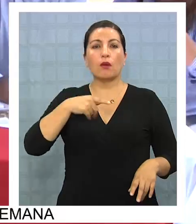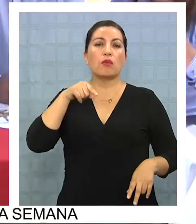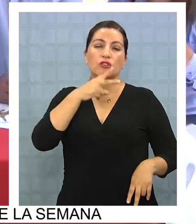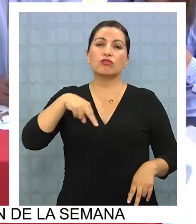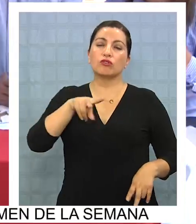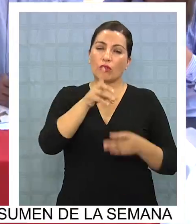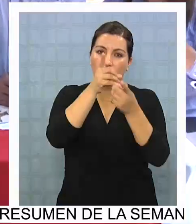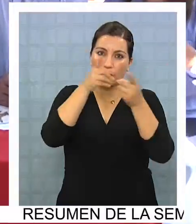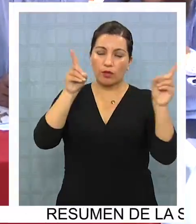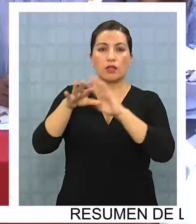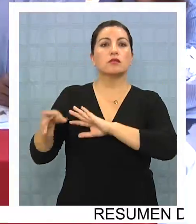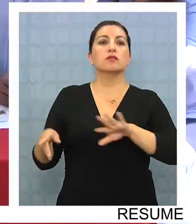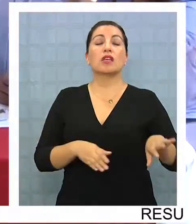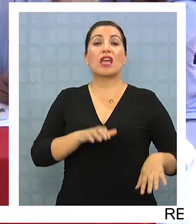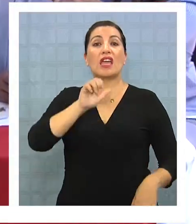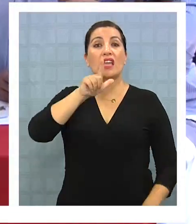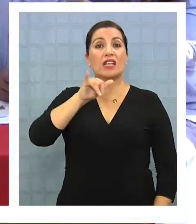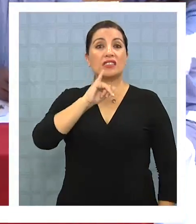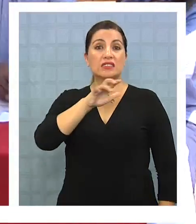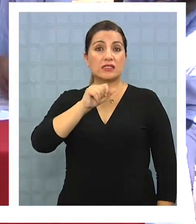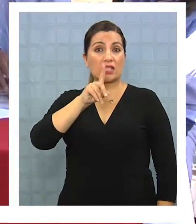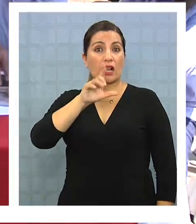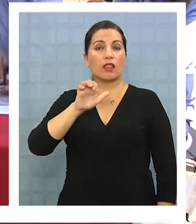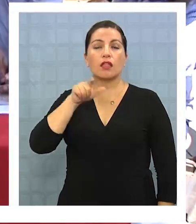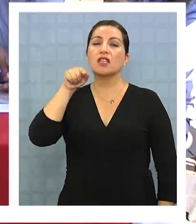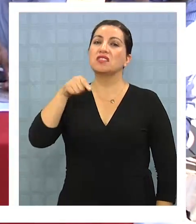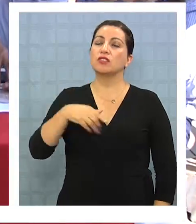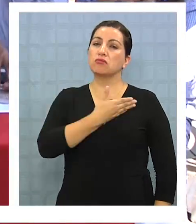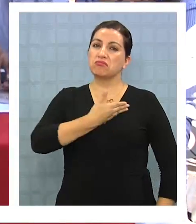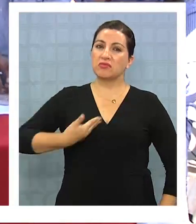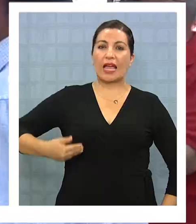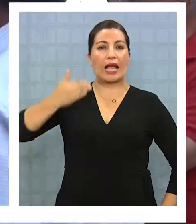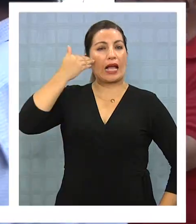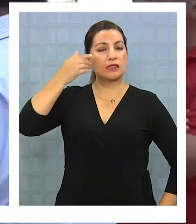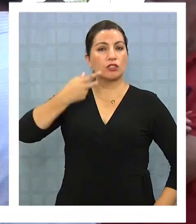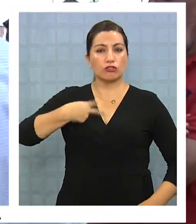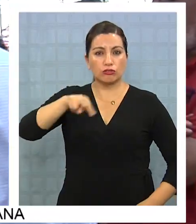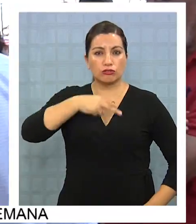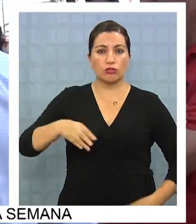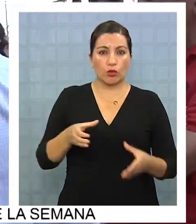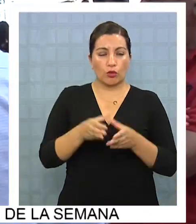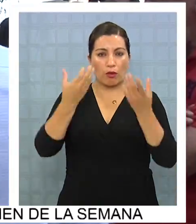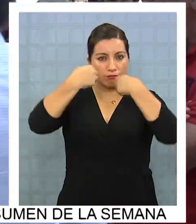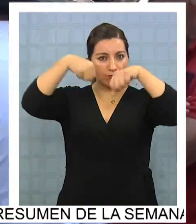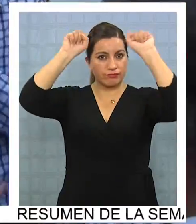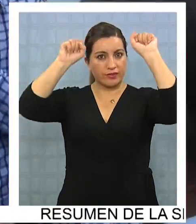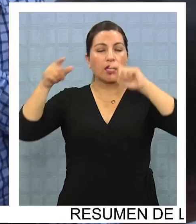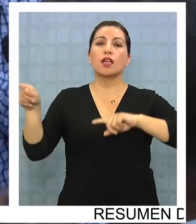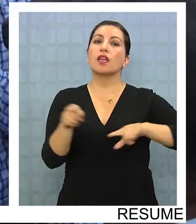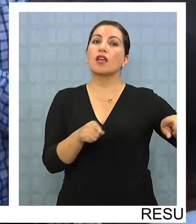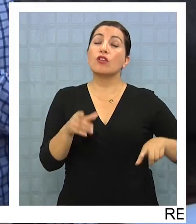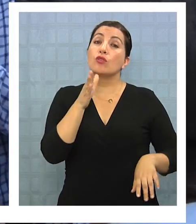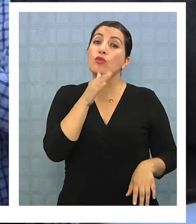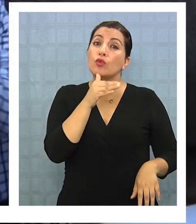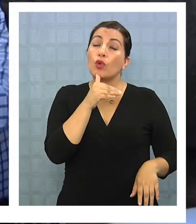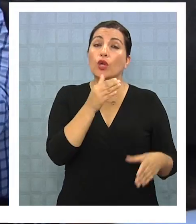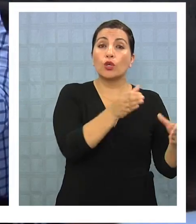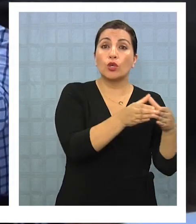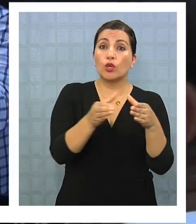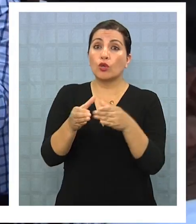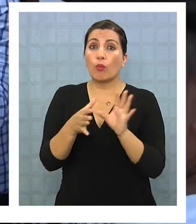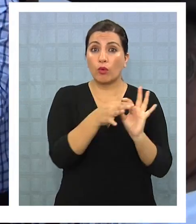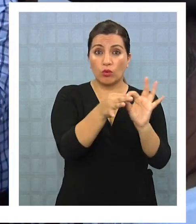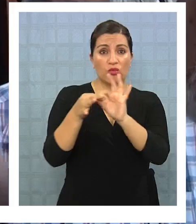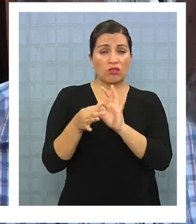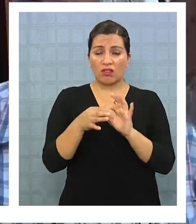vista. Elizalde dijo que su candidatura es prácticamente la ganadora y que por el momento no tiene vistas alianzas con ningún sector